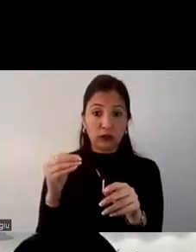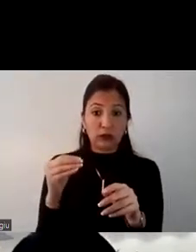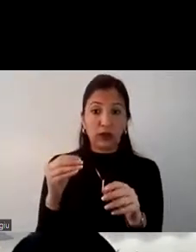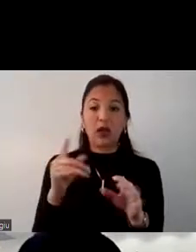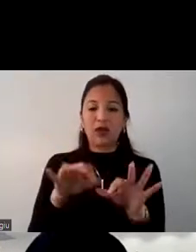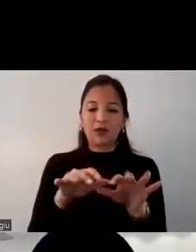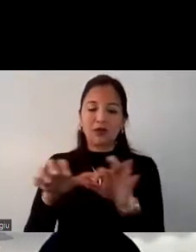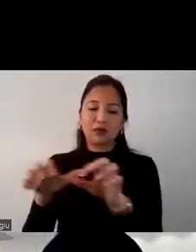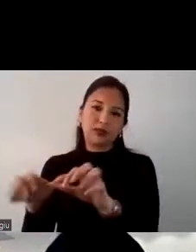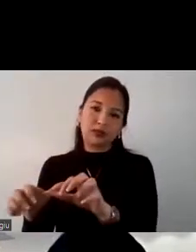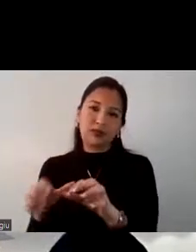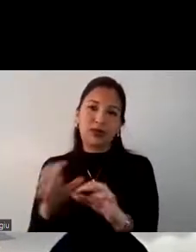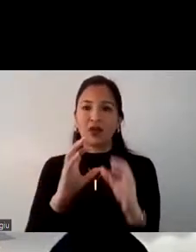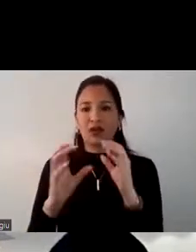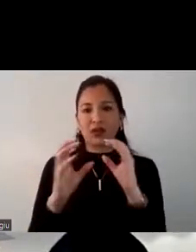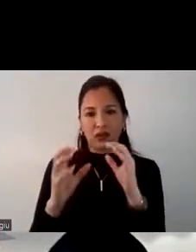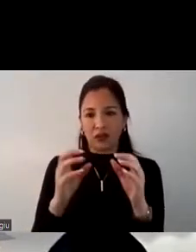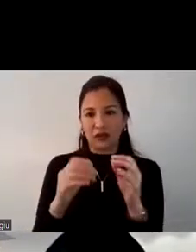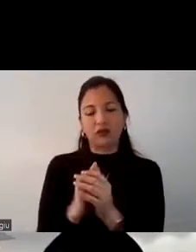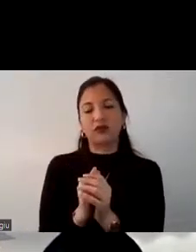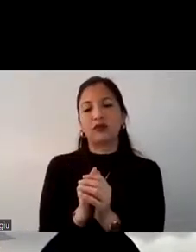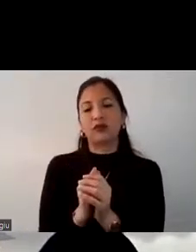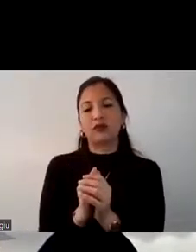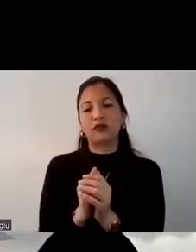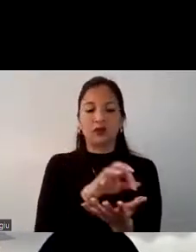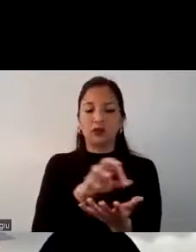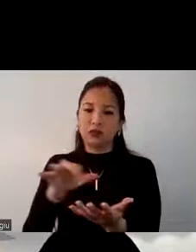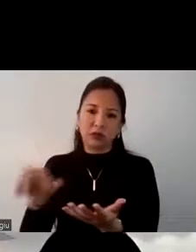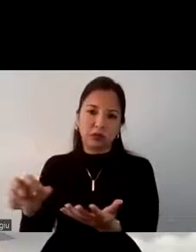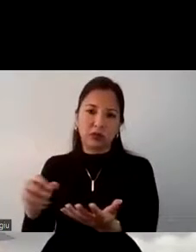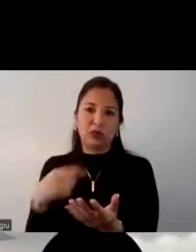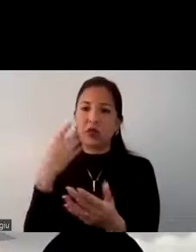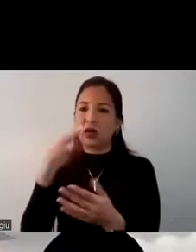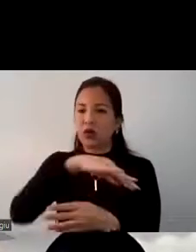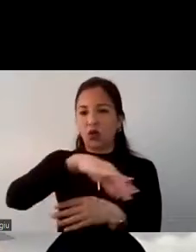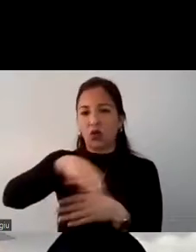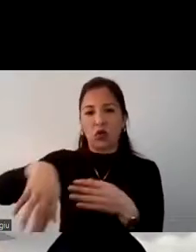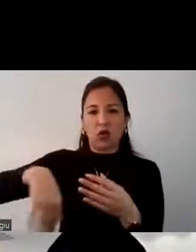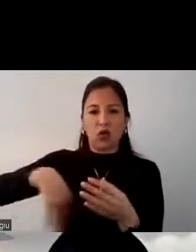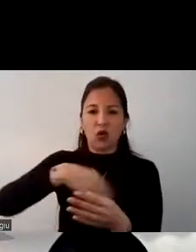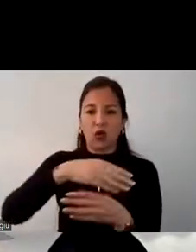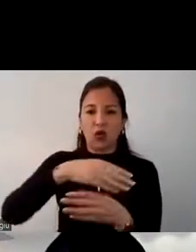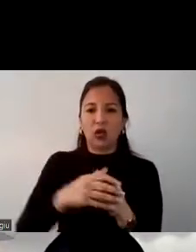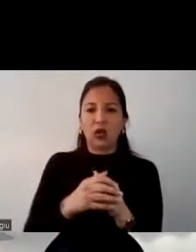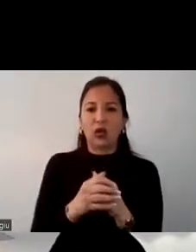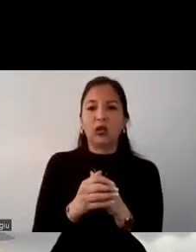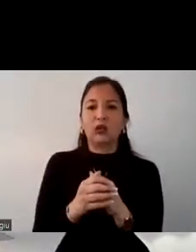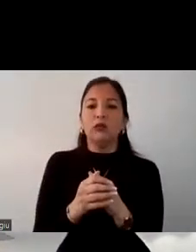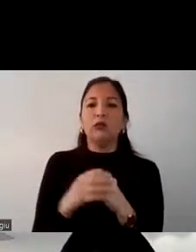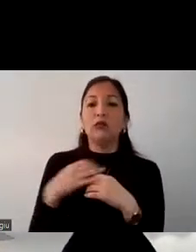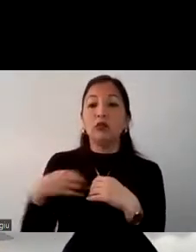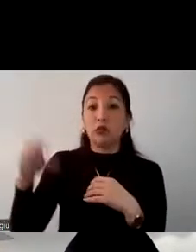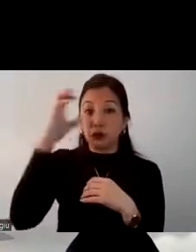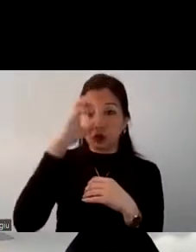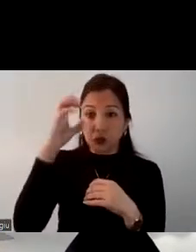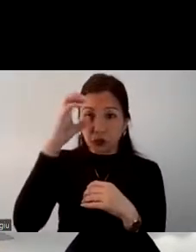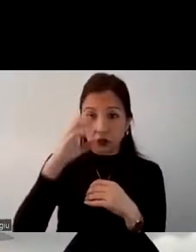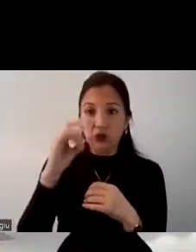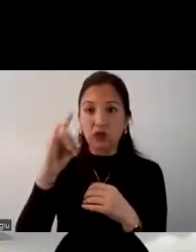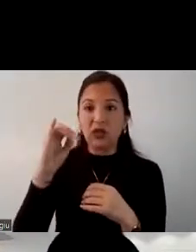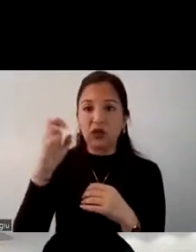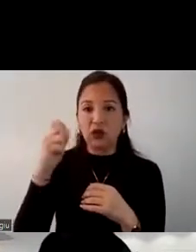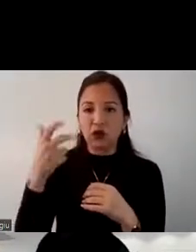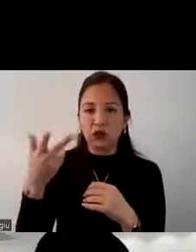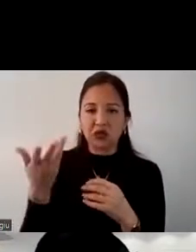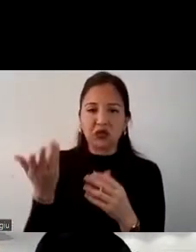digitales ya esta es una de las herramientas principales para todos y donde todos por lo general buscamos información y vemos